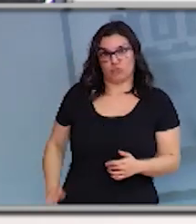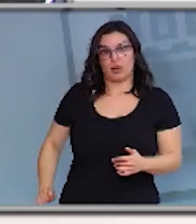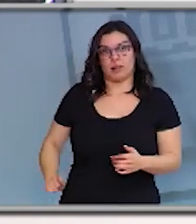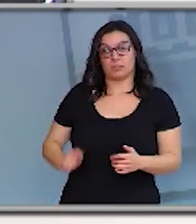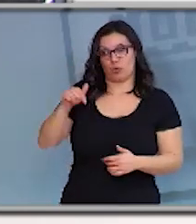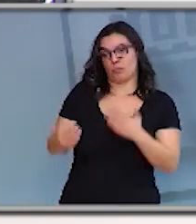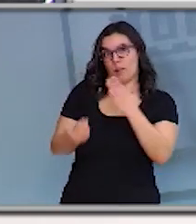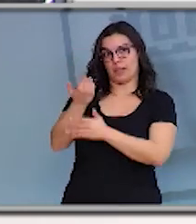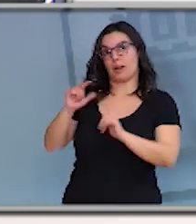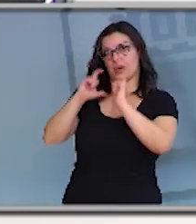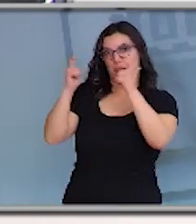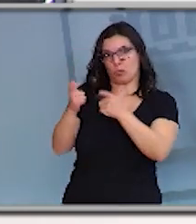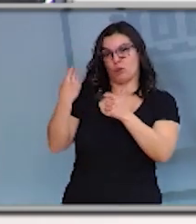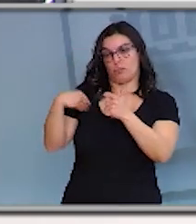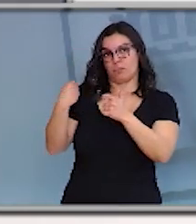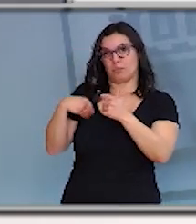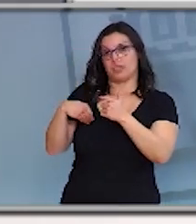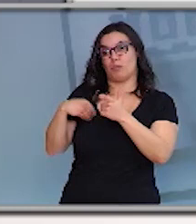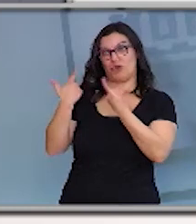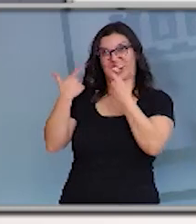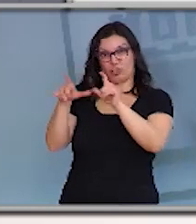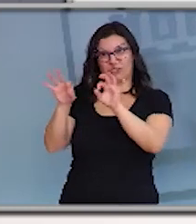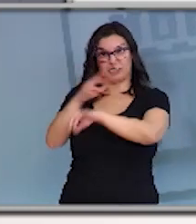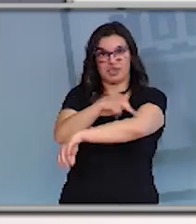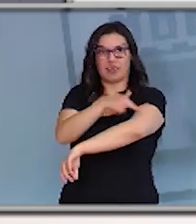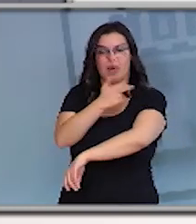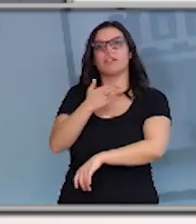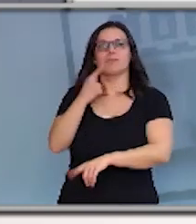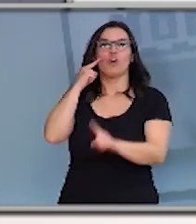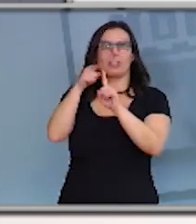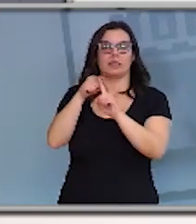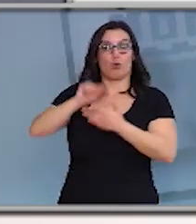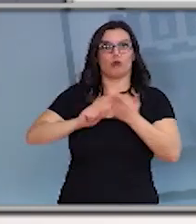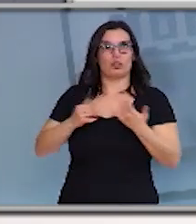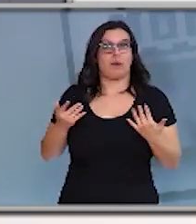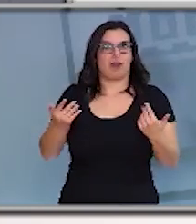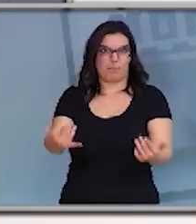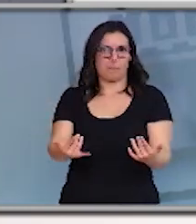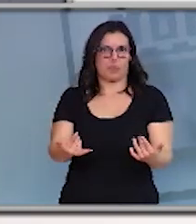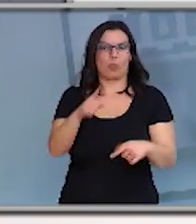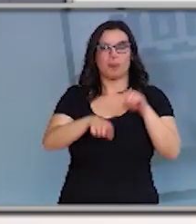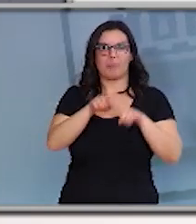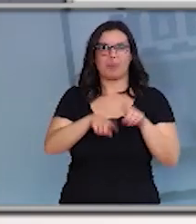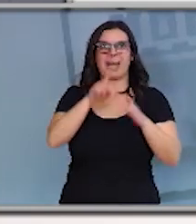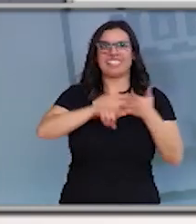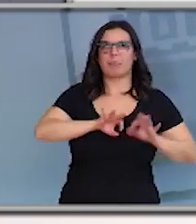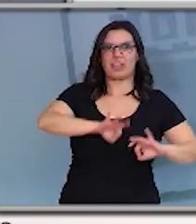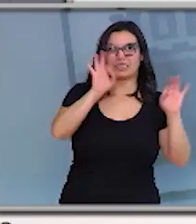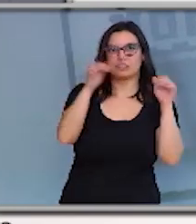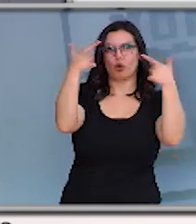reunidos esta mañana en la mesa sectorial era, efectivamente, agilizar las contrataciones según especialidades y categorías